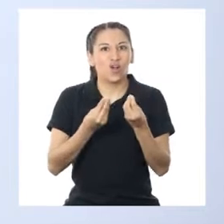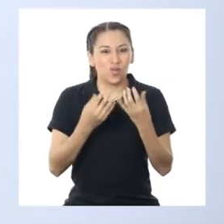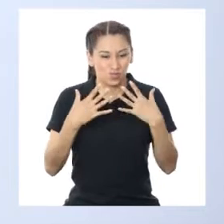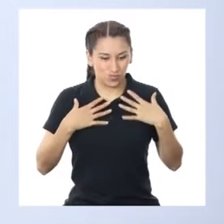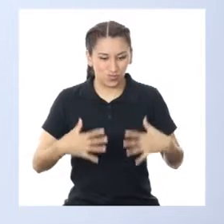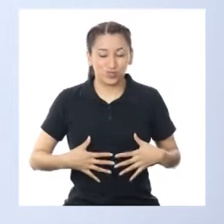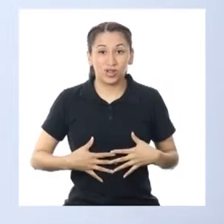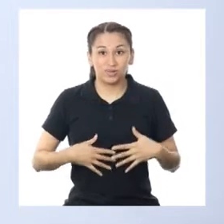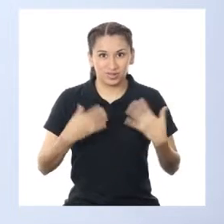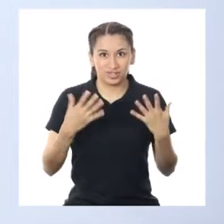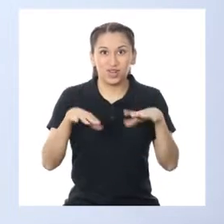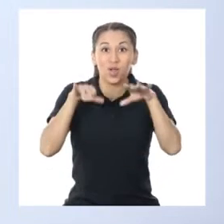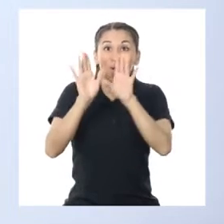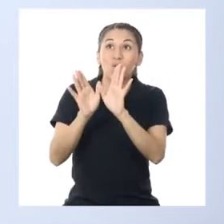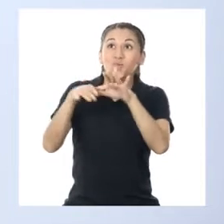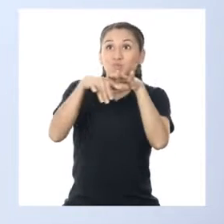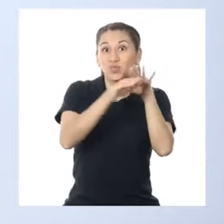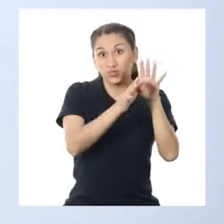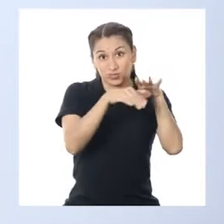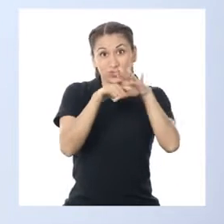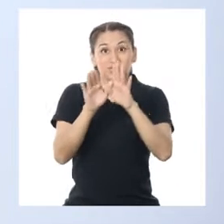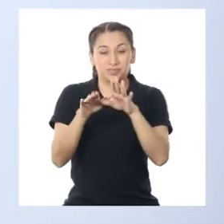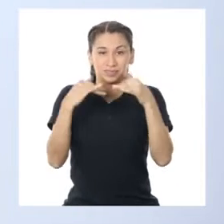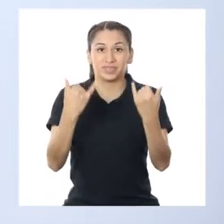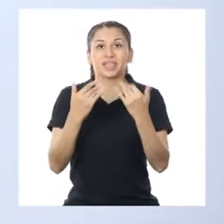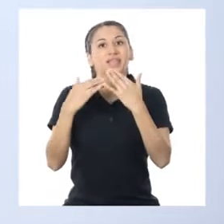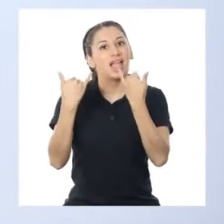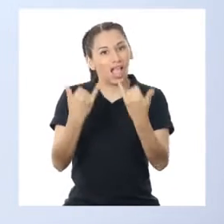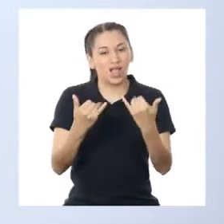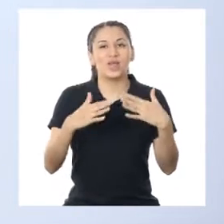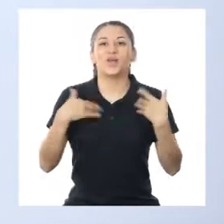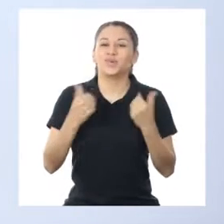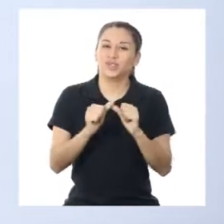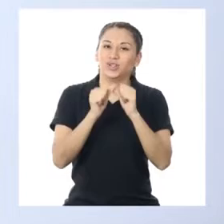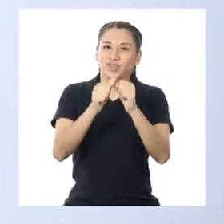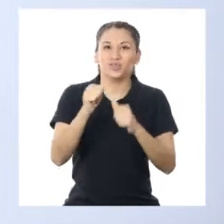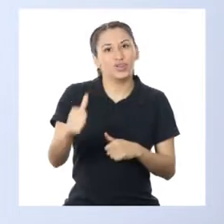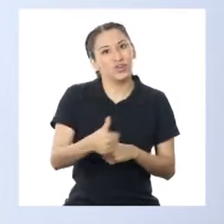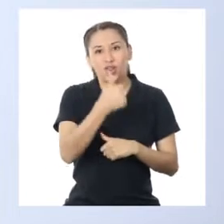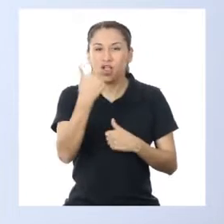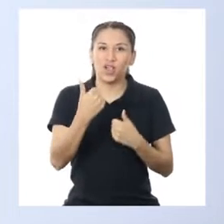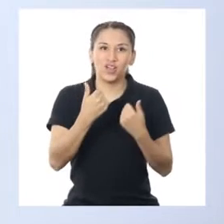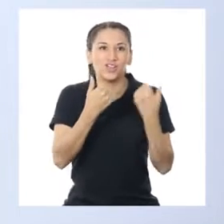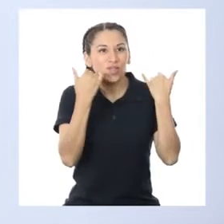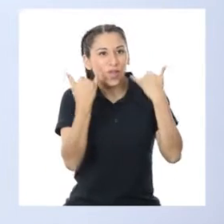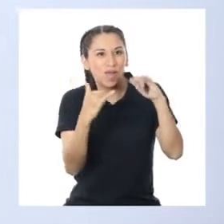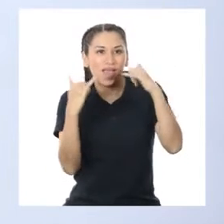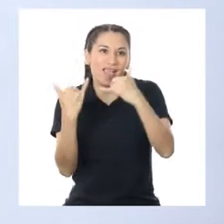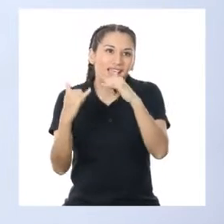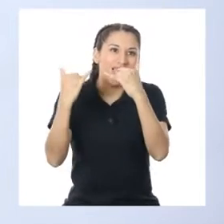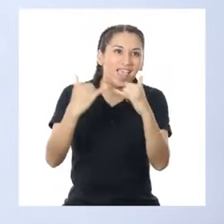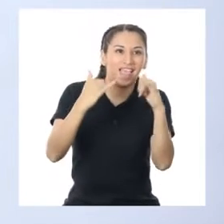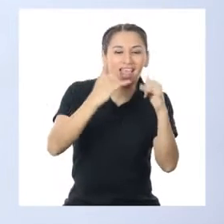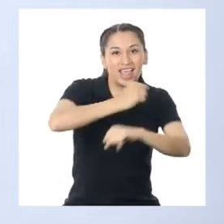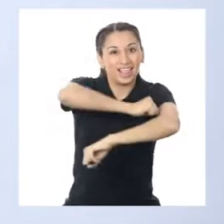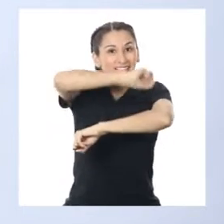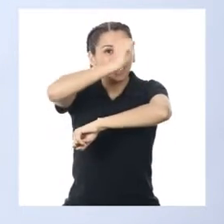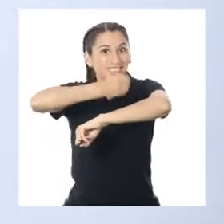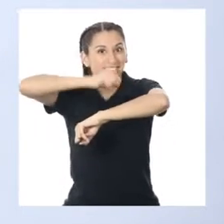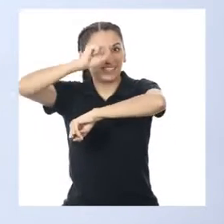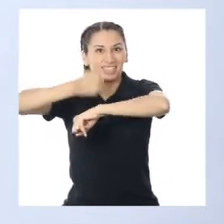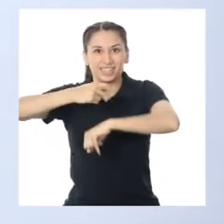movido luego de ver el vuelo del cóndor? Ahora sí podemos continuar con nuestro recorrido por la sierra de nuestro país.